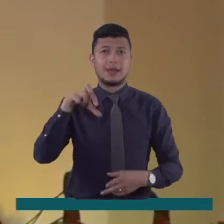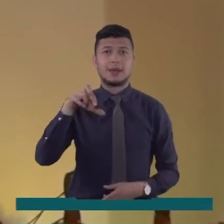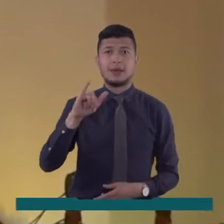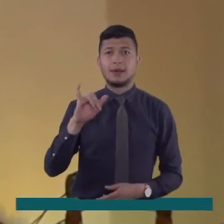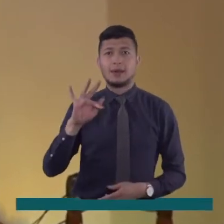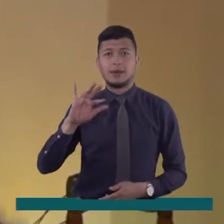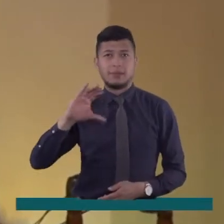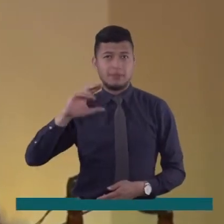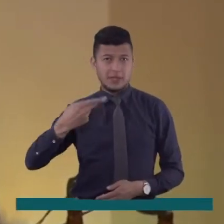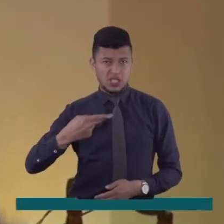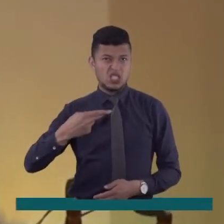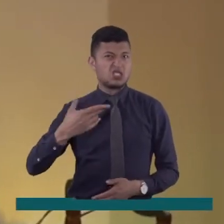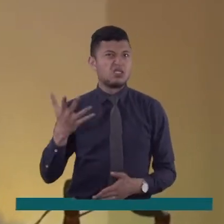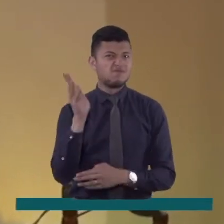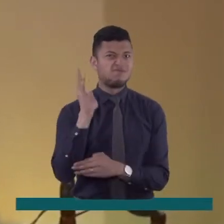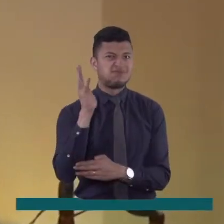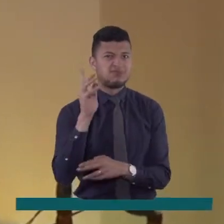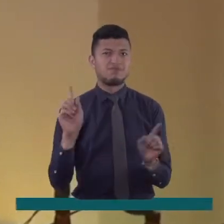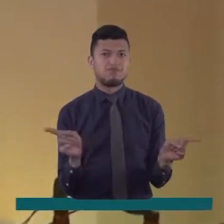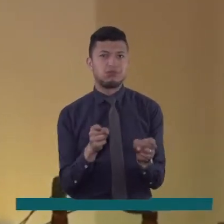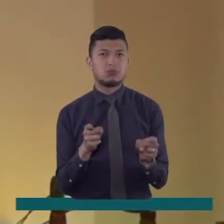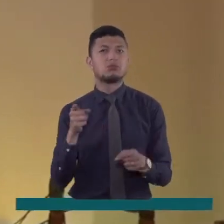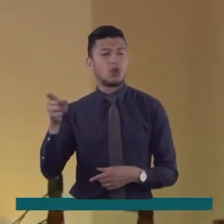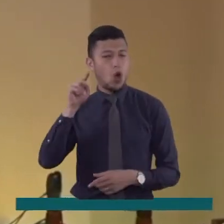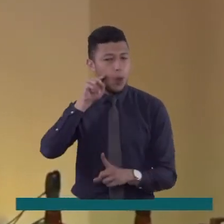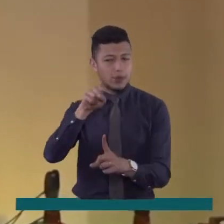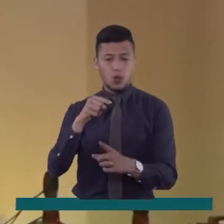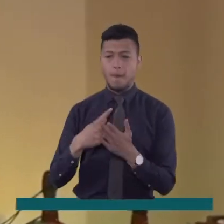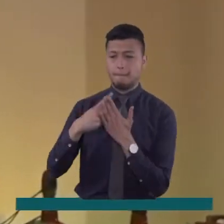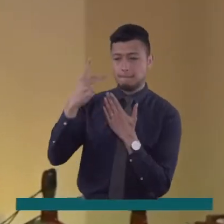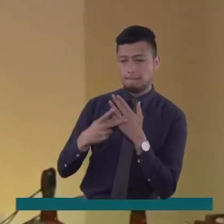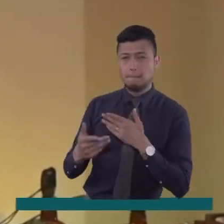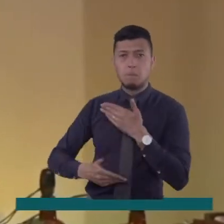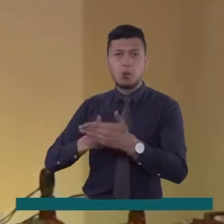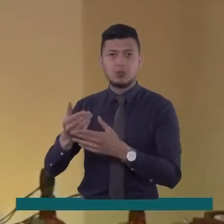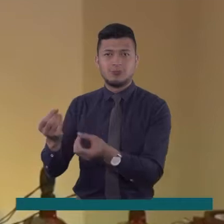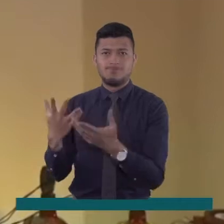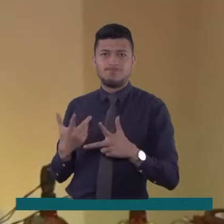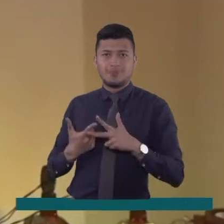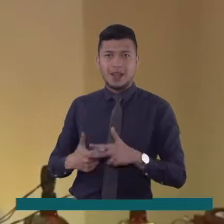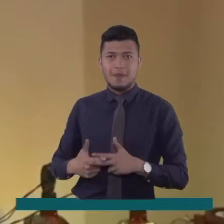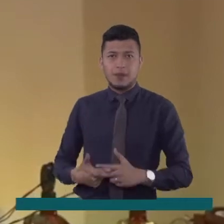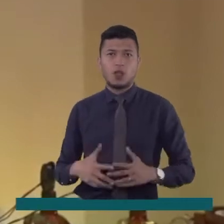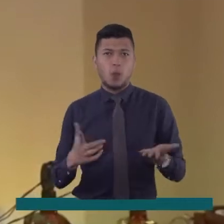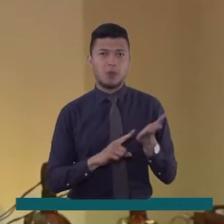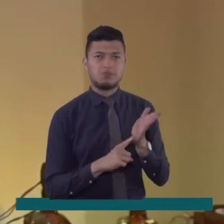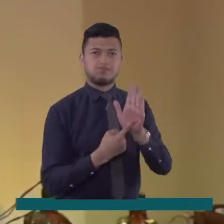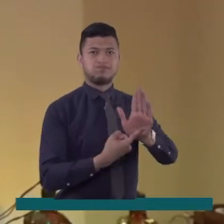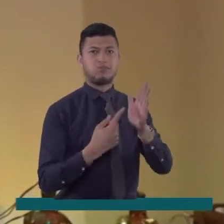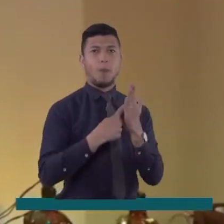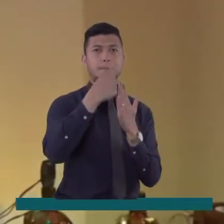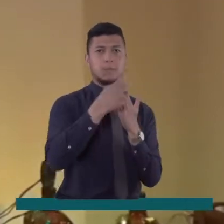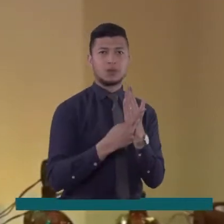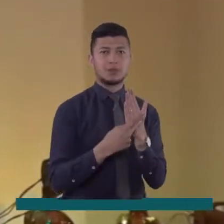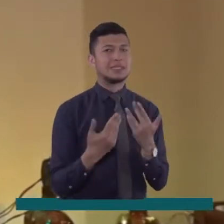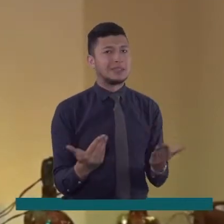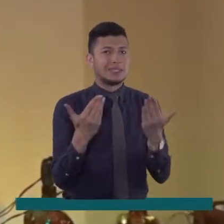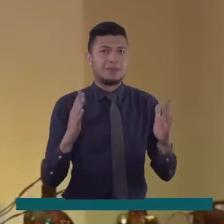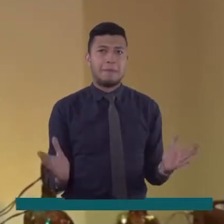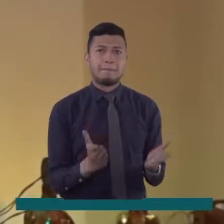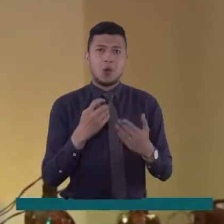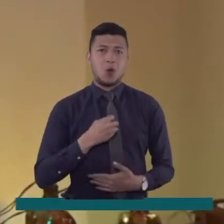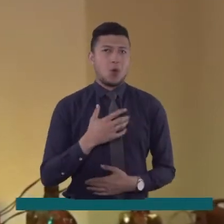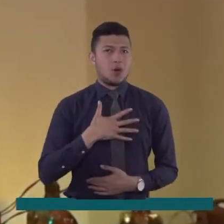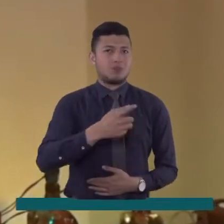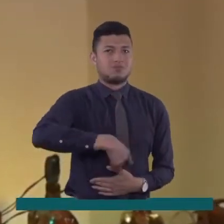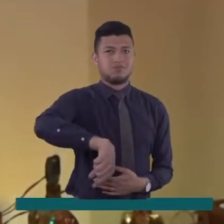aquellos participantes que cuenten con un proyecto en desarrollo puedan adquirir herramientas sobre cómo presentar su proyecto y de esta manera mejorar